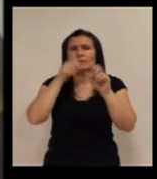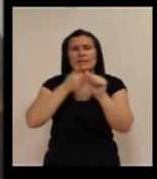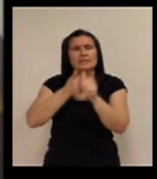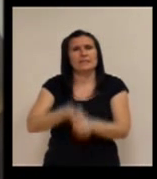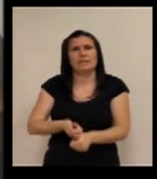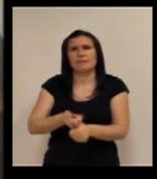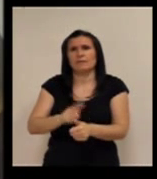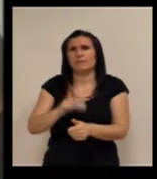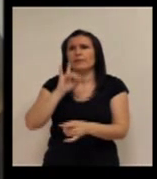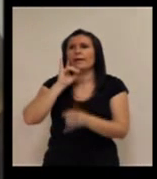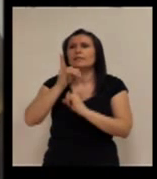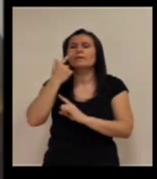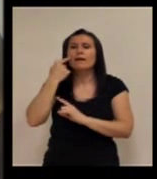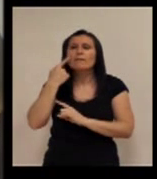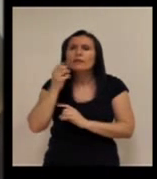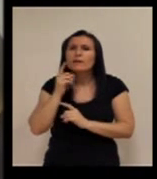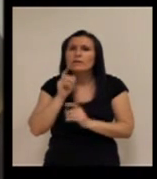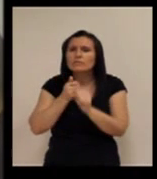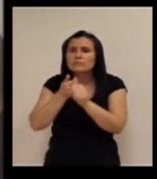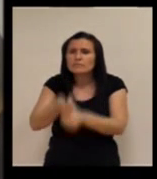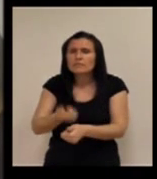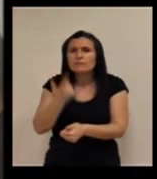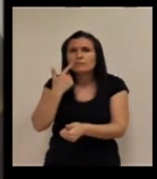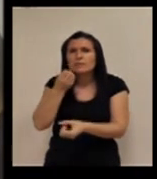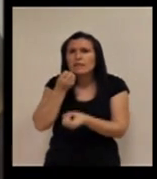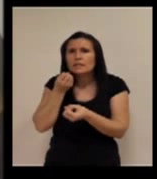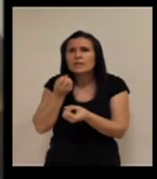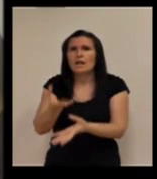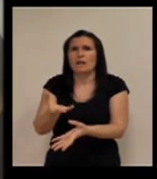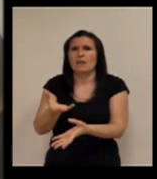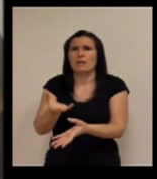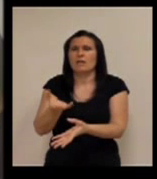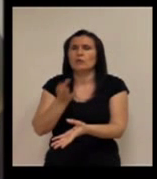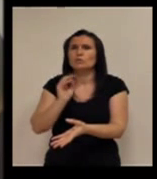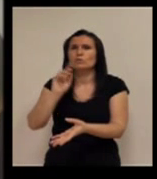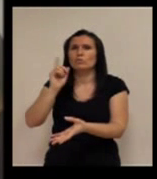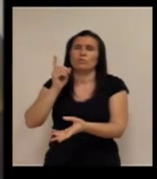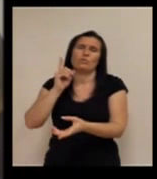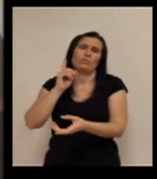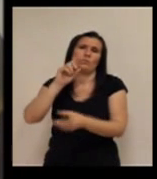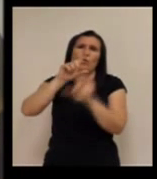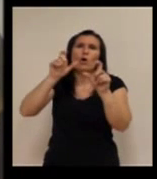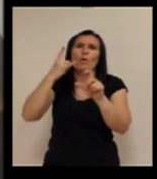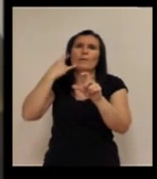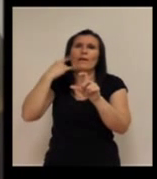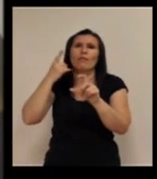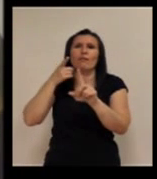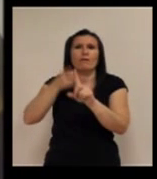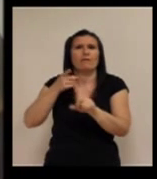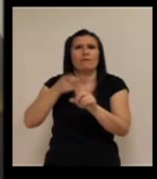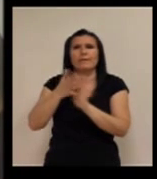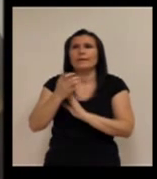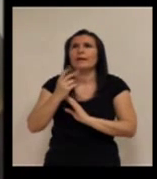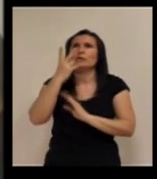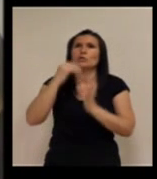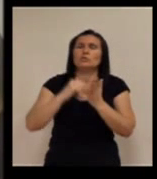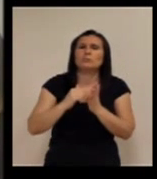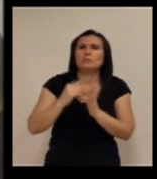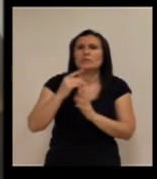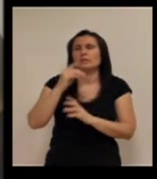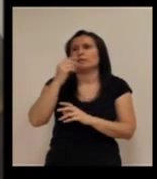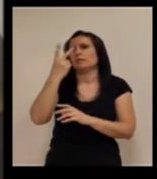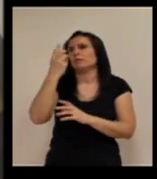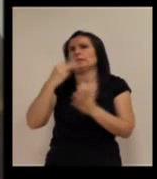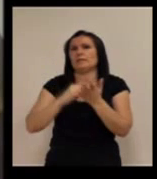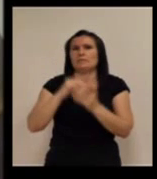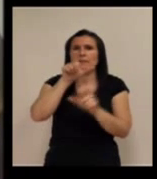seguimientos. Las llamadas para seguir con tu operador de referencia y seguir siempre a mil, dos mil o a tres